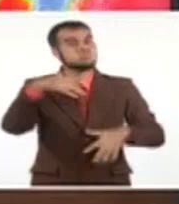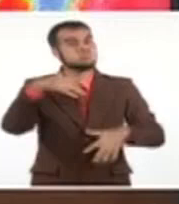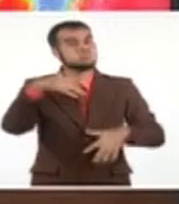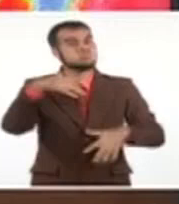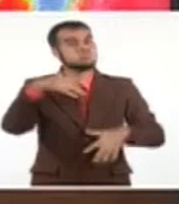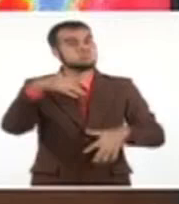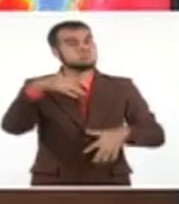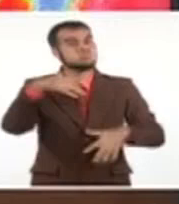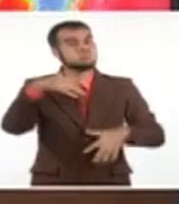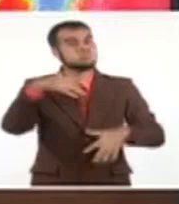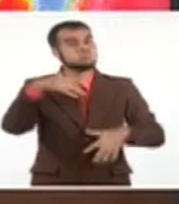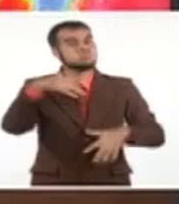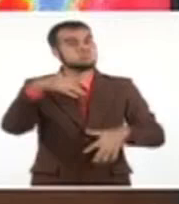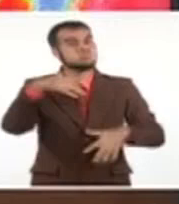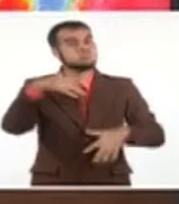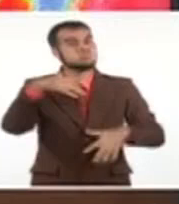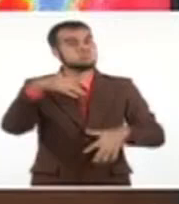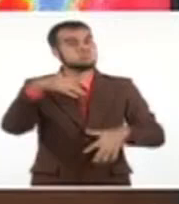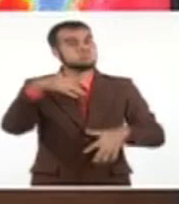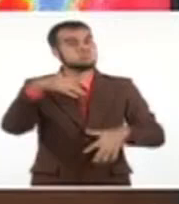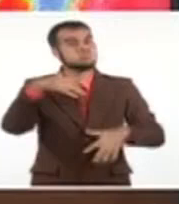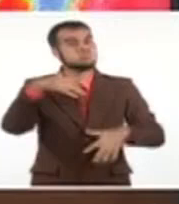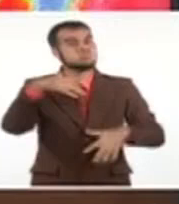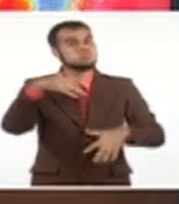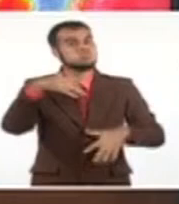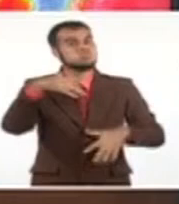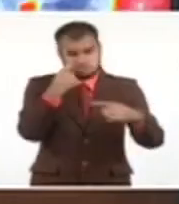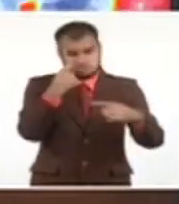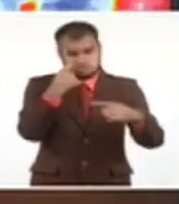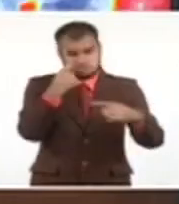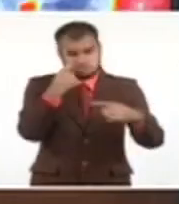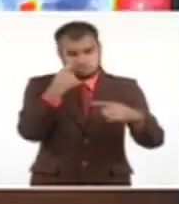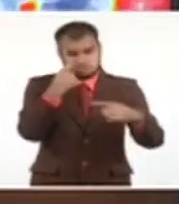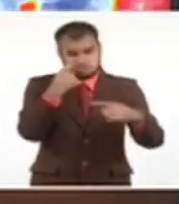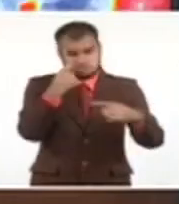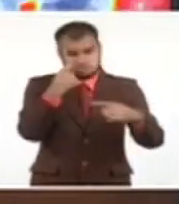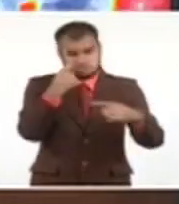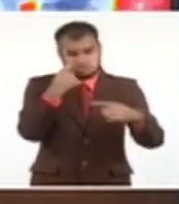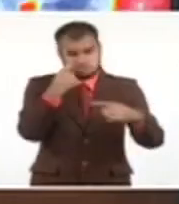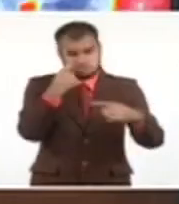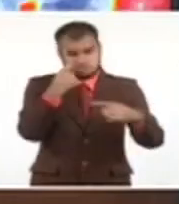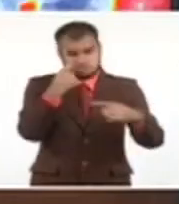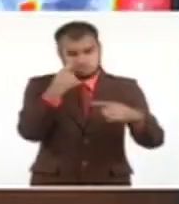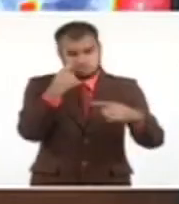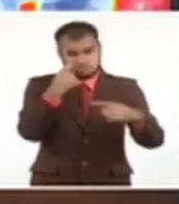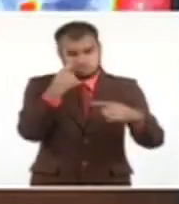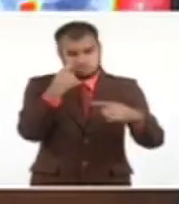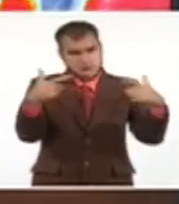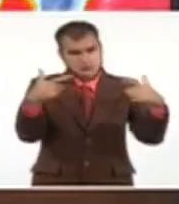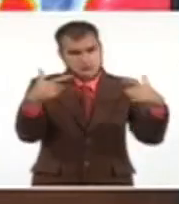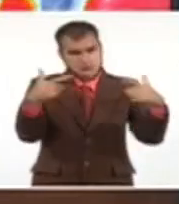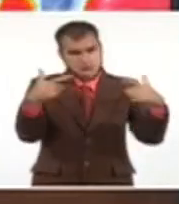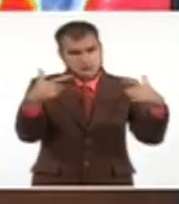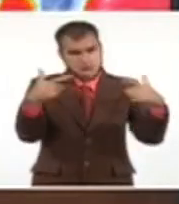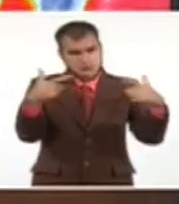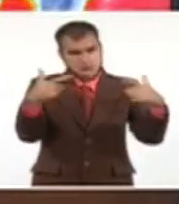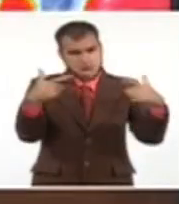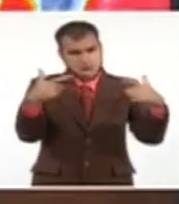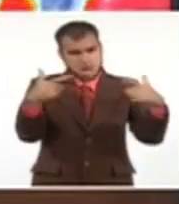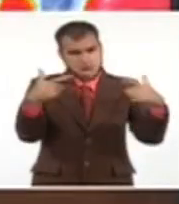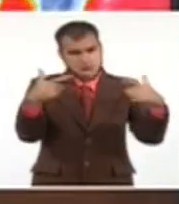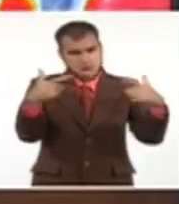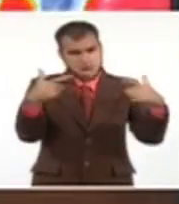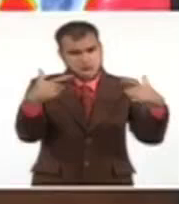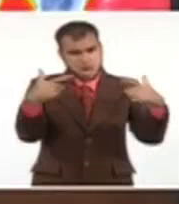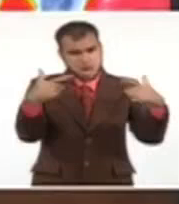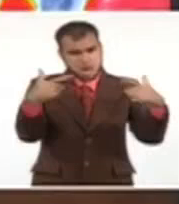factor fundamental en este momento. El otro factor son los vientos. Se pueden tener vientos de 40, 60 kilómetros